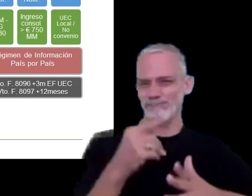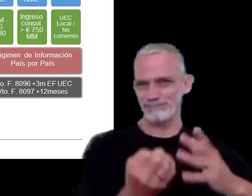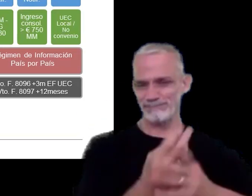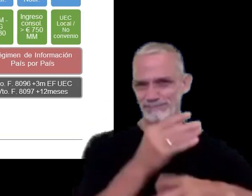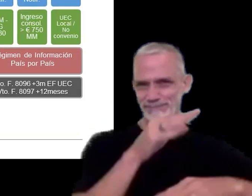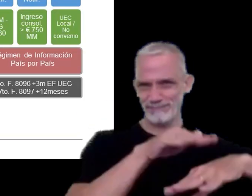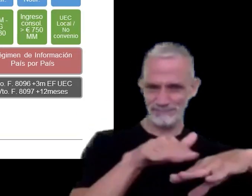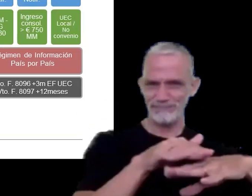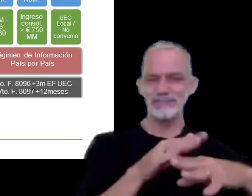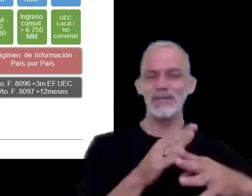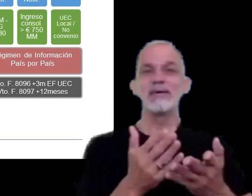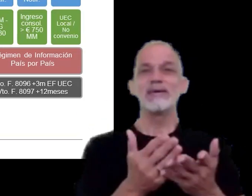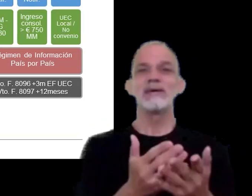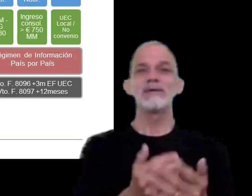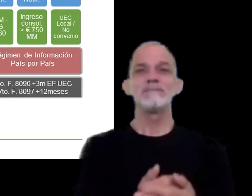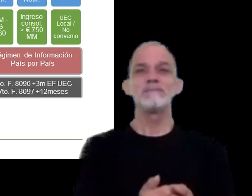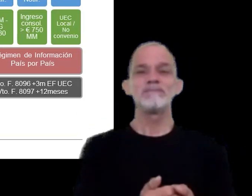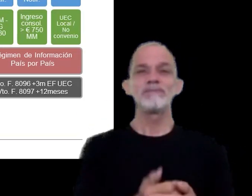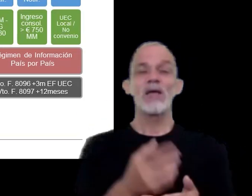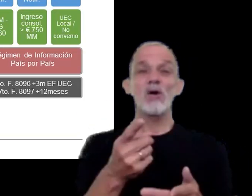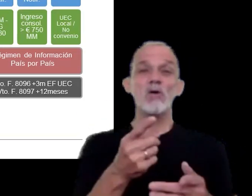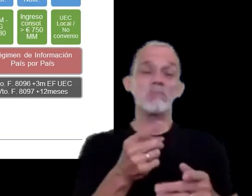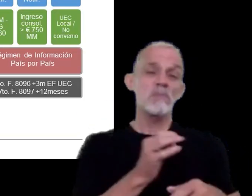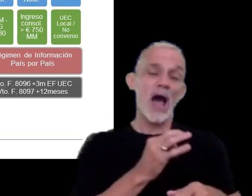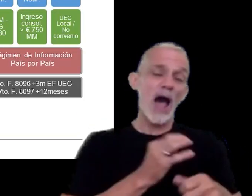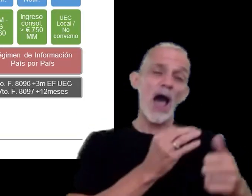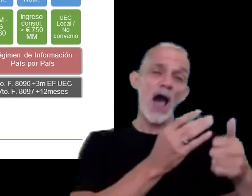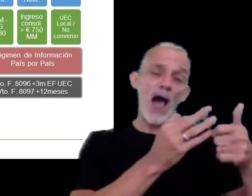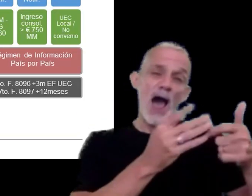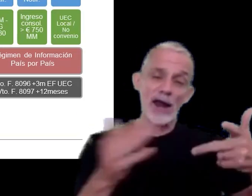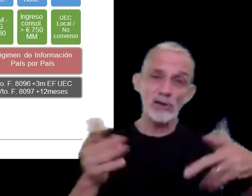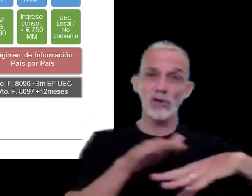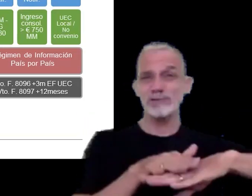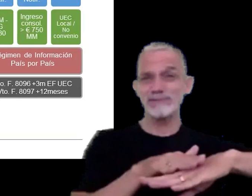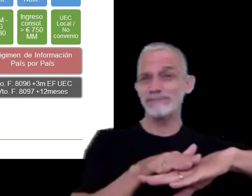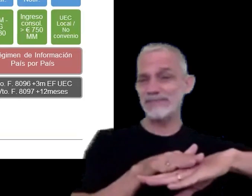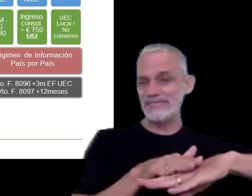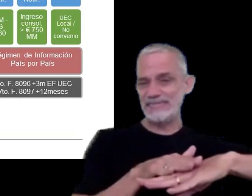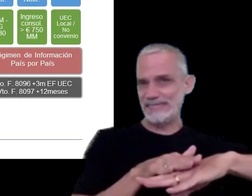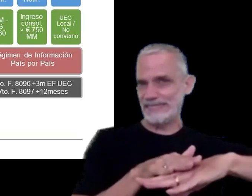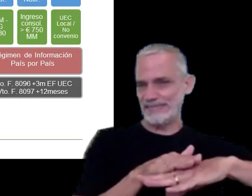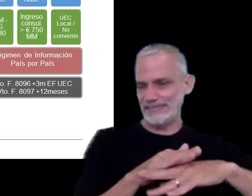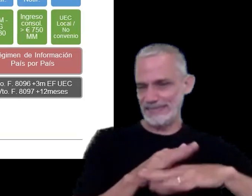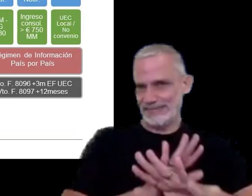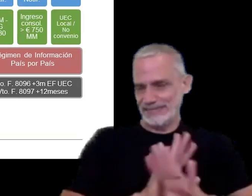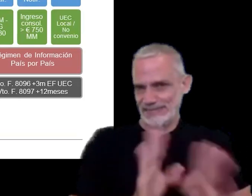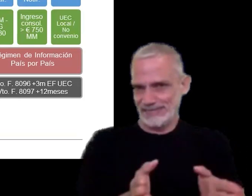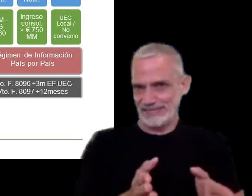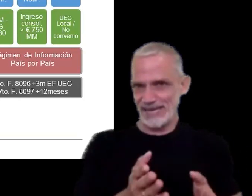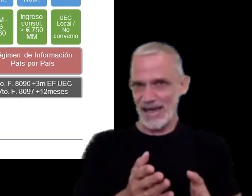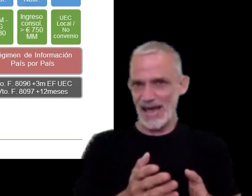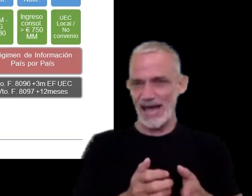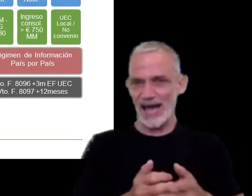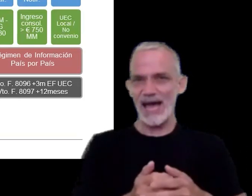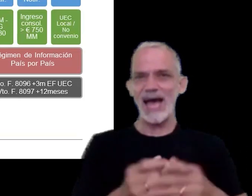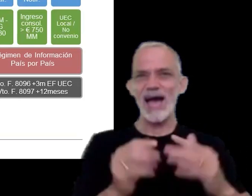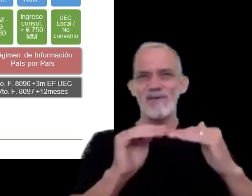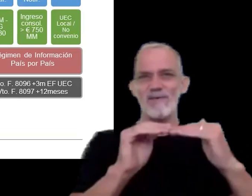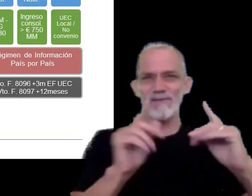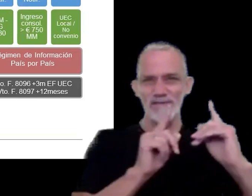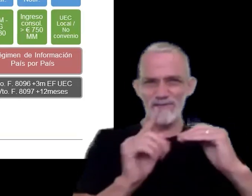con el correr de los años este umbral ha quedado fijo